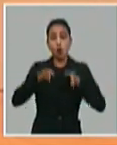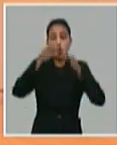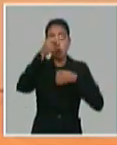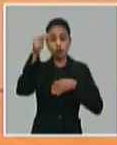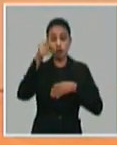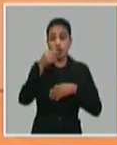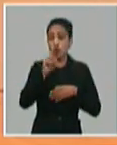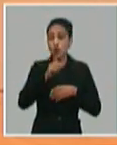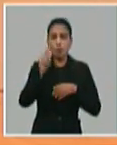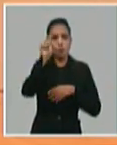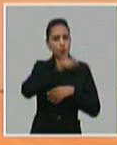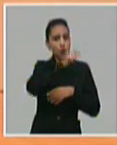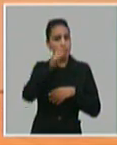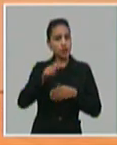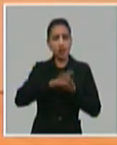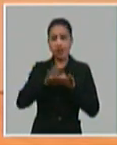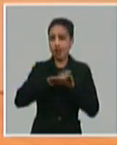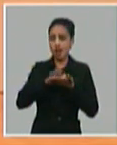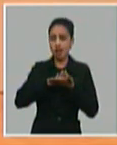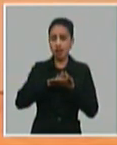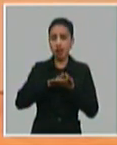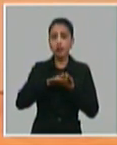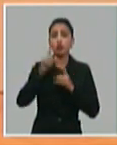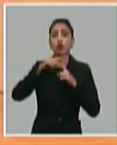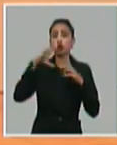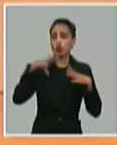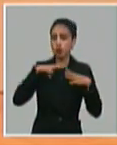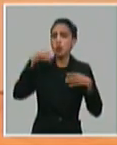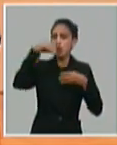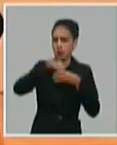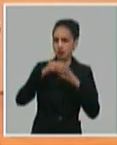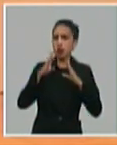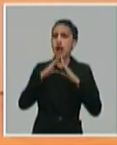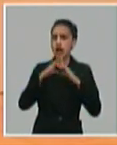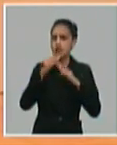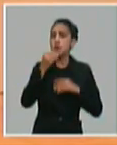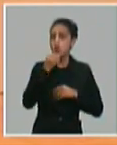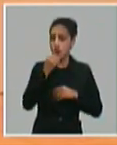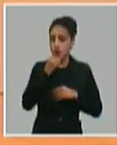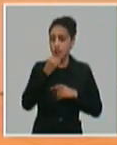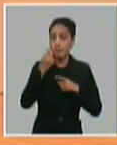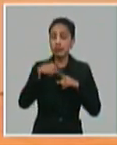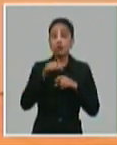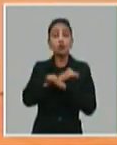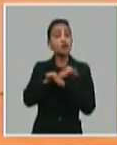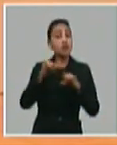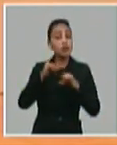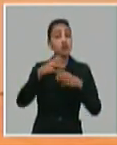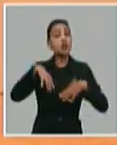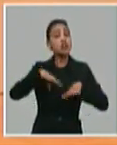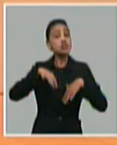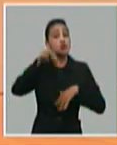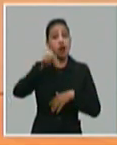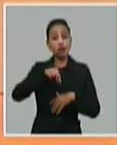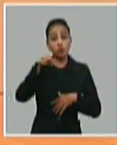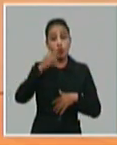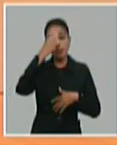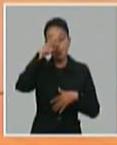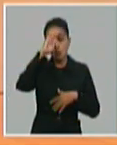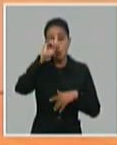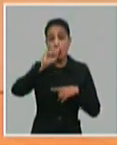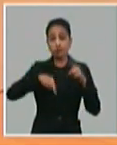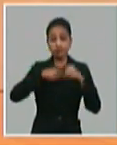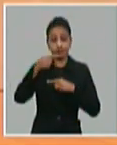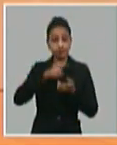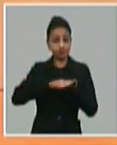limitando ni prohibiendo el turismo en las casas. Estamos alertando la situación actual y que ya la próxima